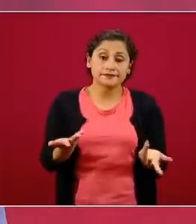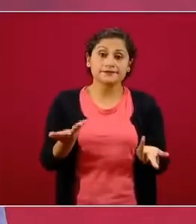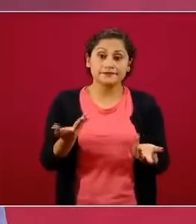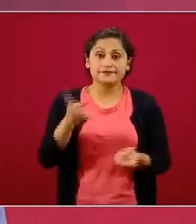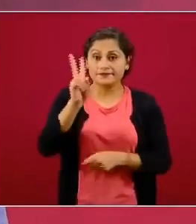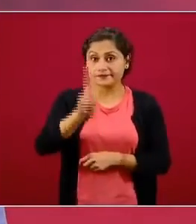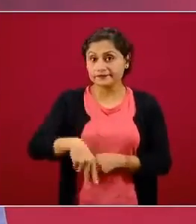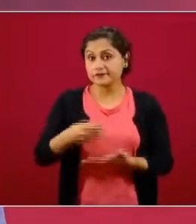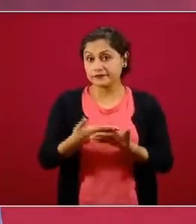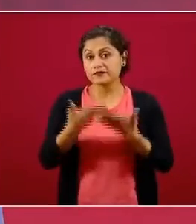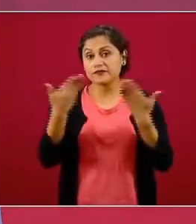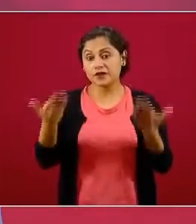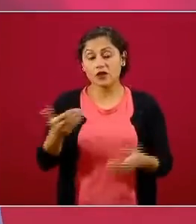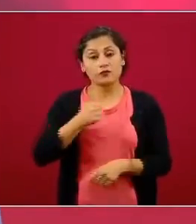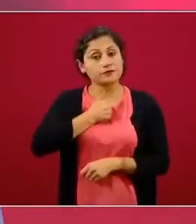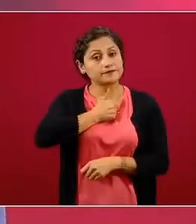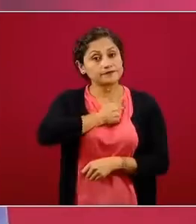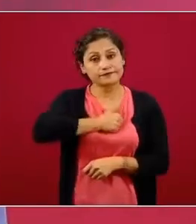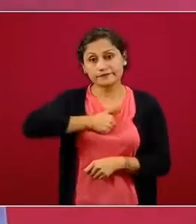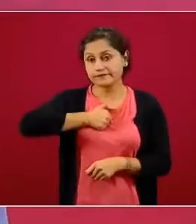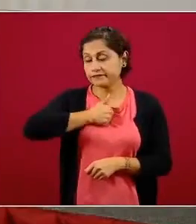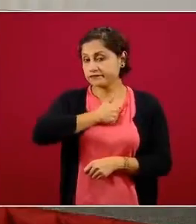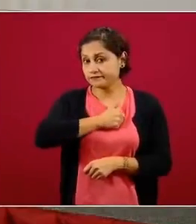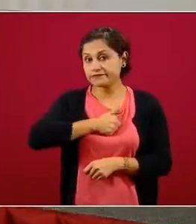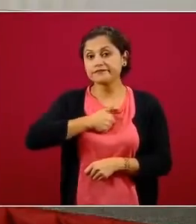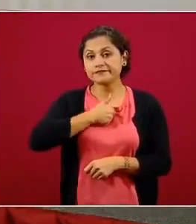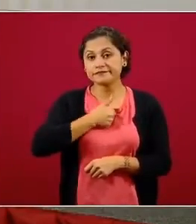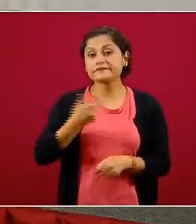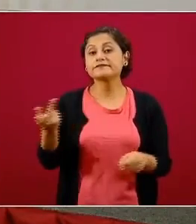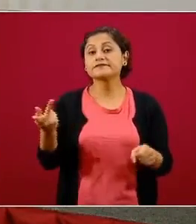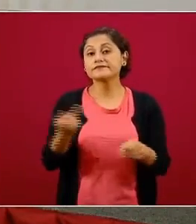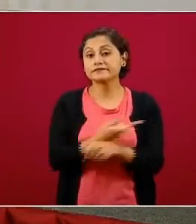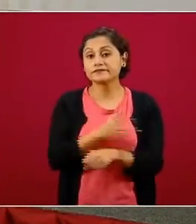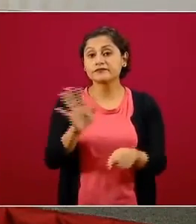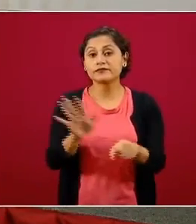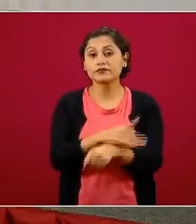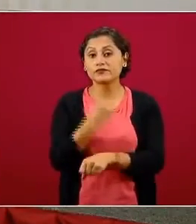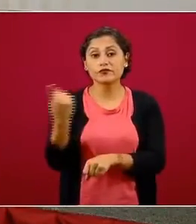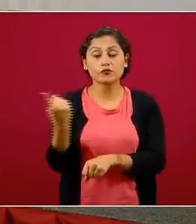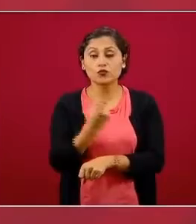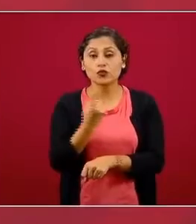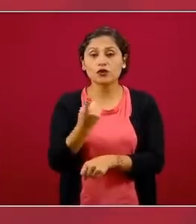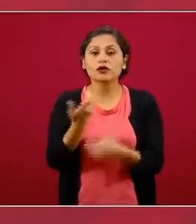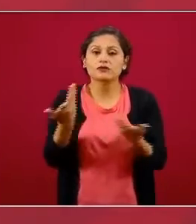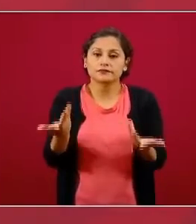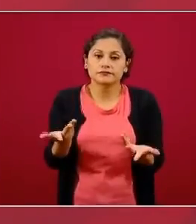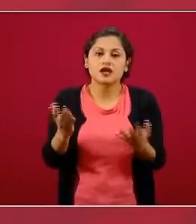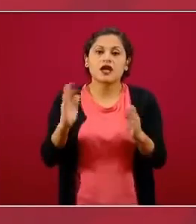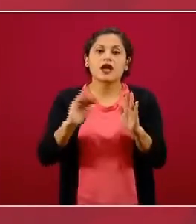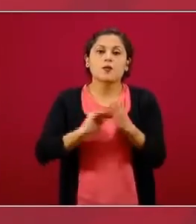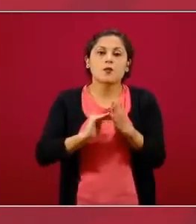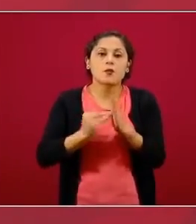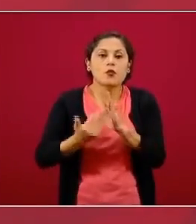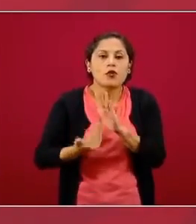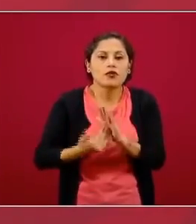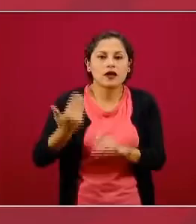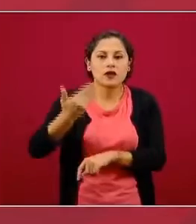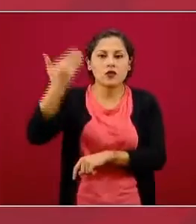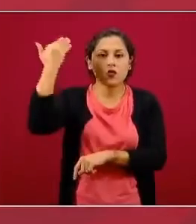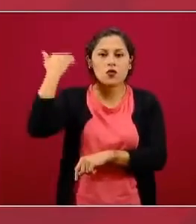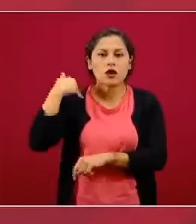nosotros consideramos que es directamente atribuible al modelo de financiamiento, es que el dinero se dispersó